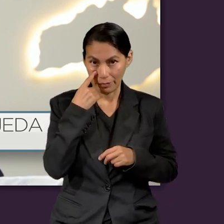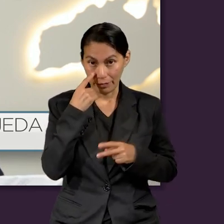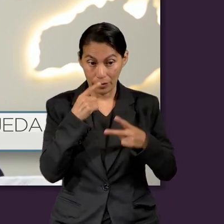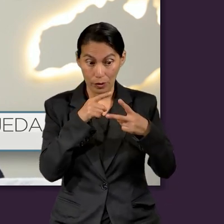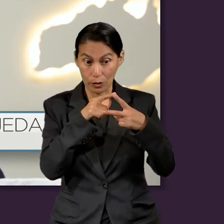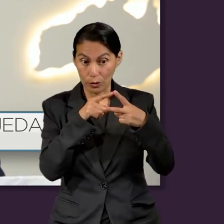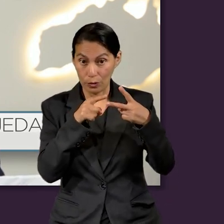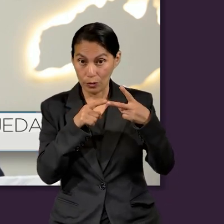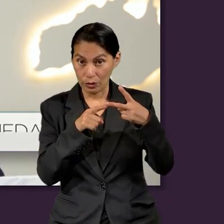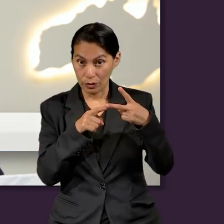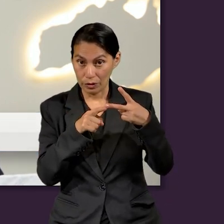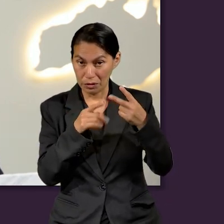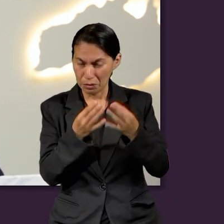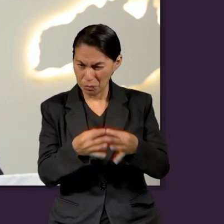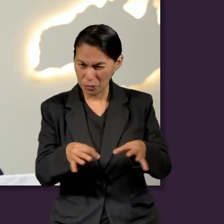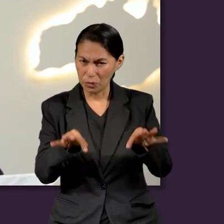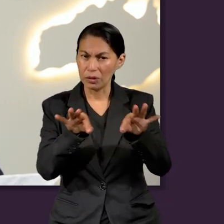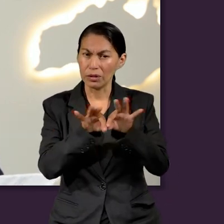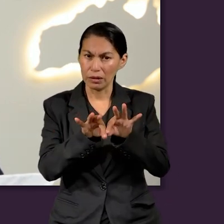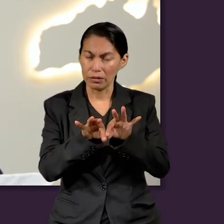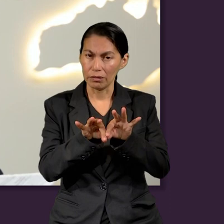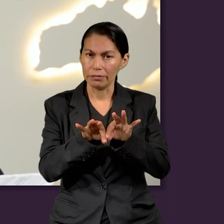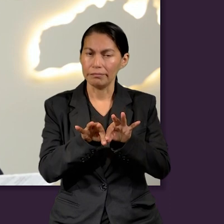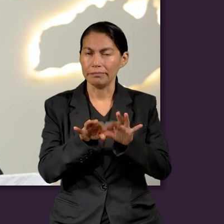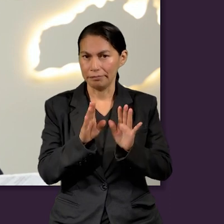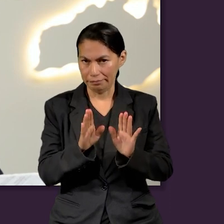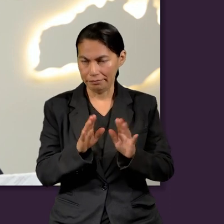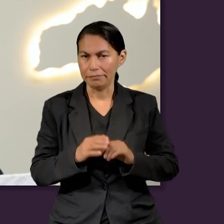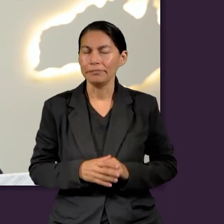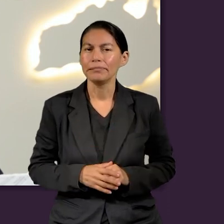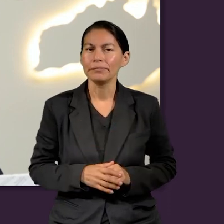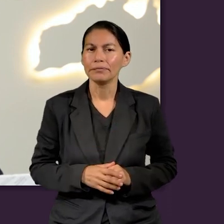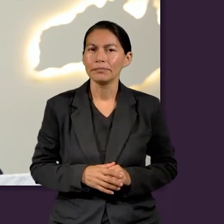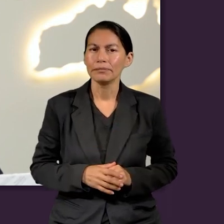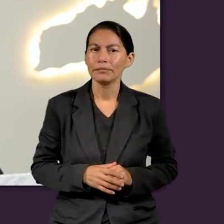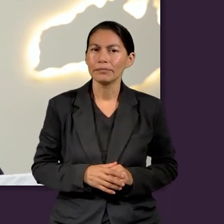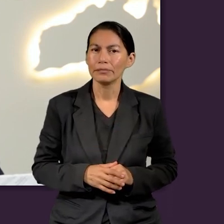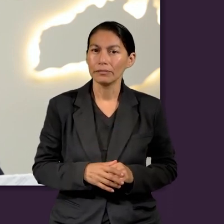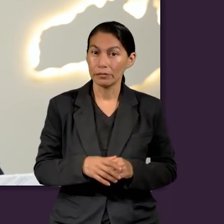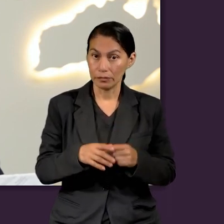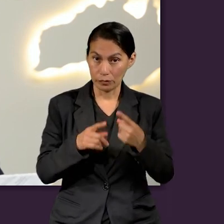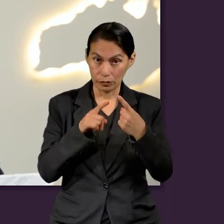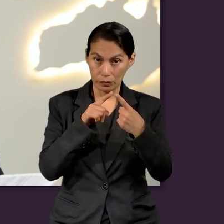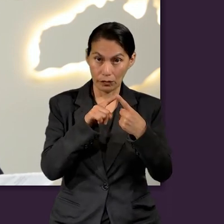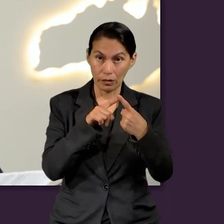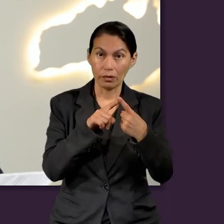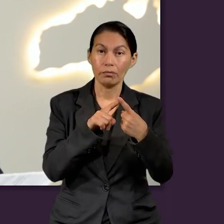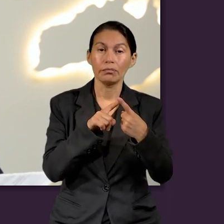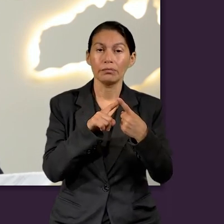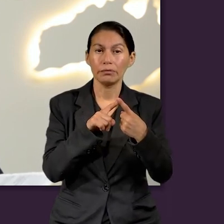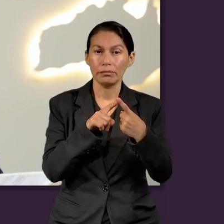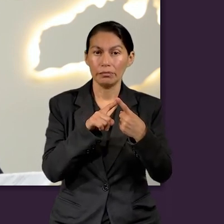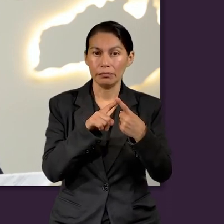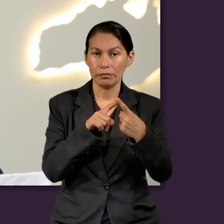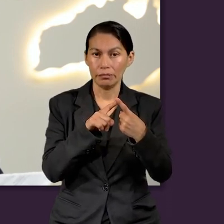Hay dos cosas que son muy importantes en este asunto. La primera de ellas tiene que